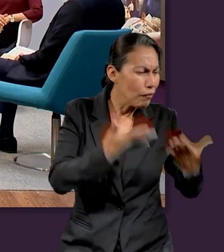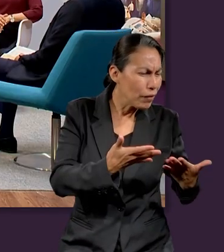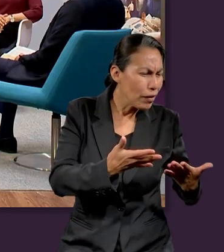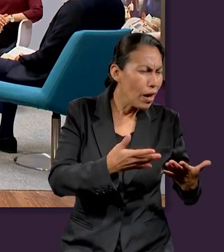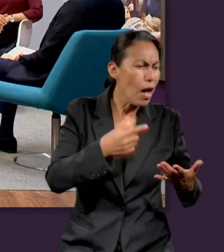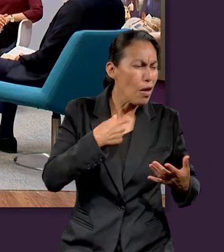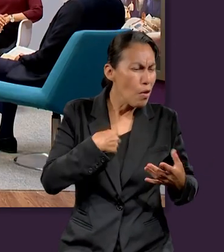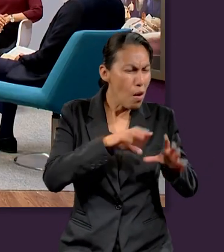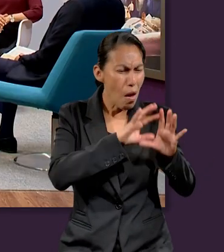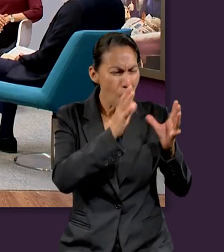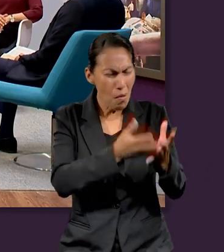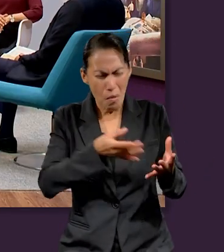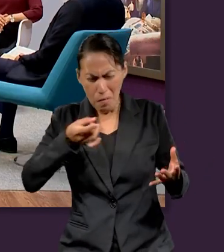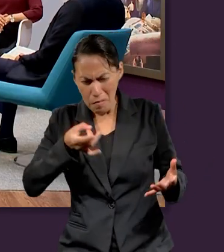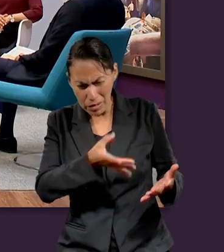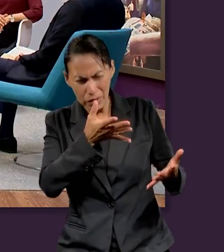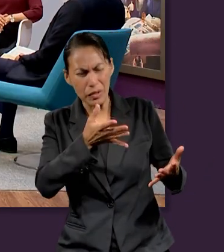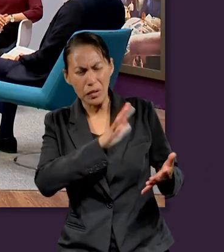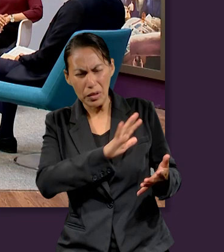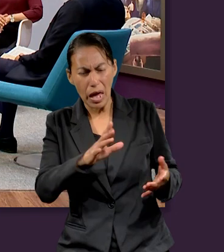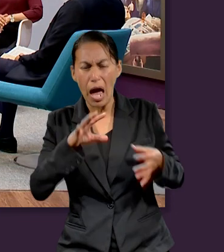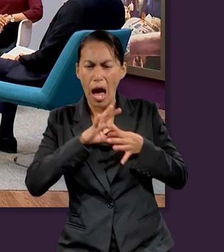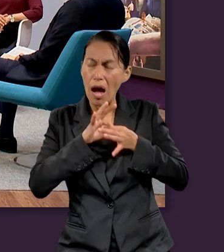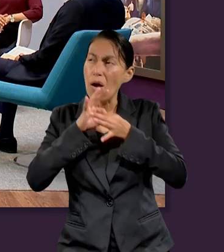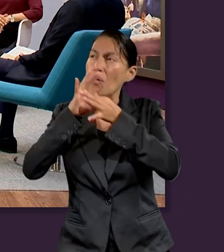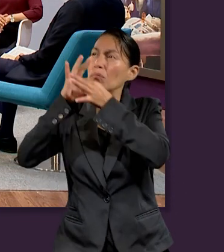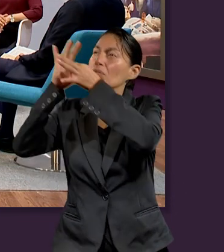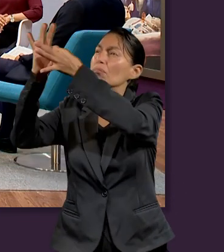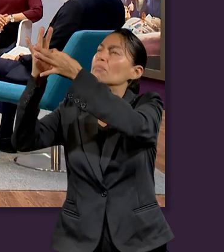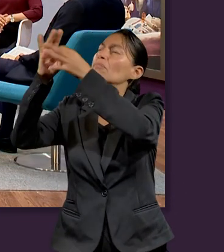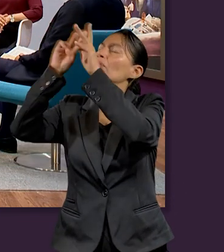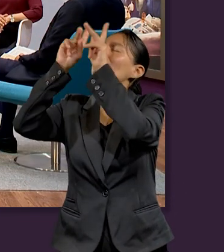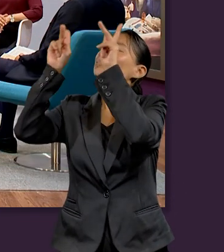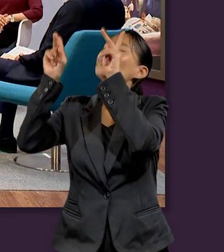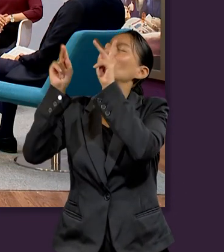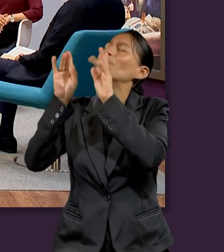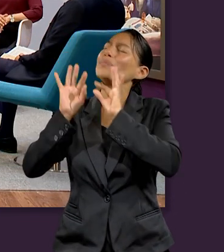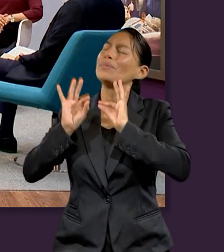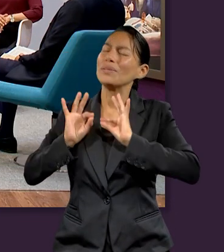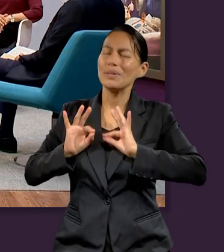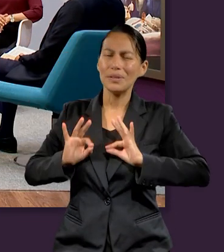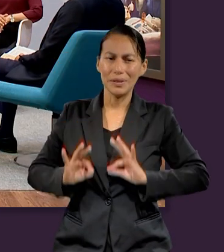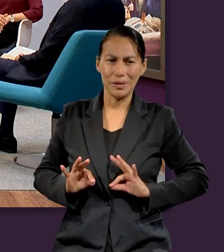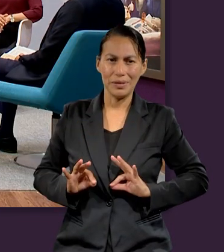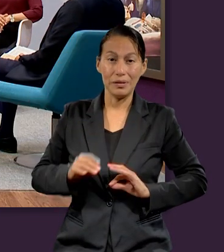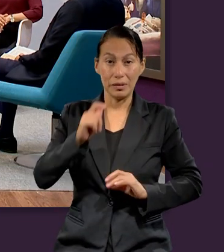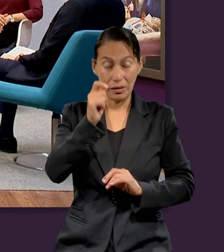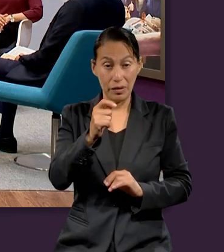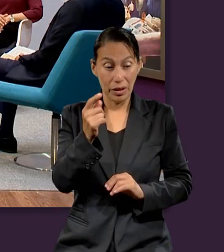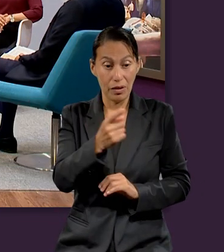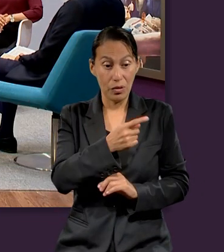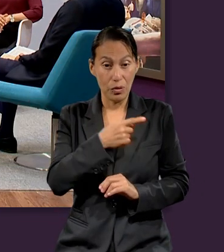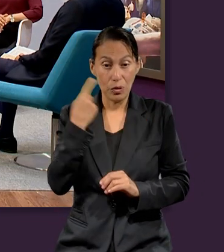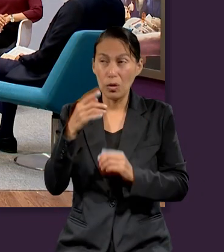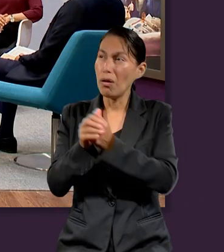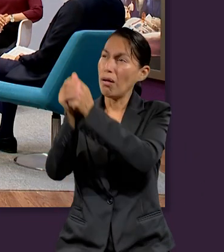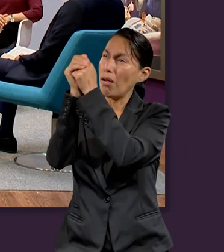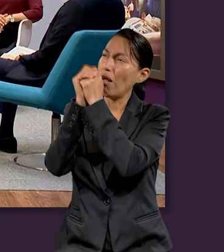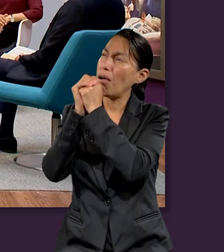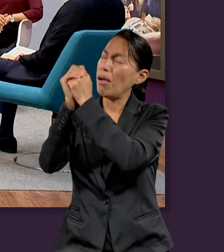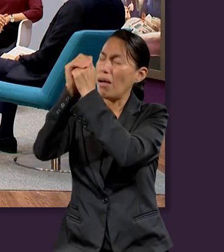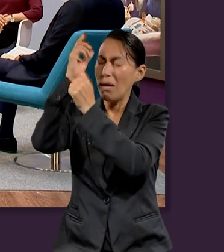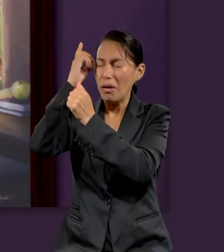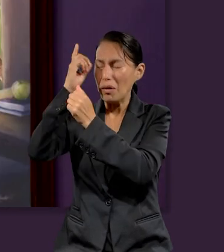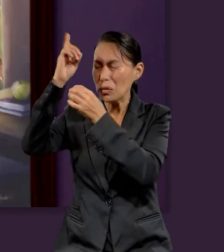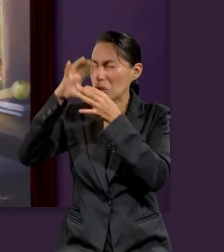he hablado para que en mí tengáis paz. Eso quiere decir que si nosotros adoramos a Dios de una manera verdadera, podemos llegar